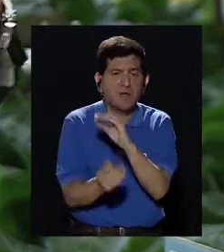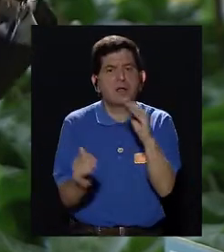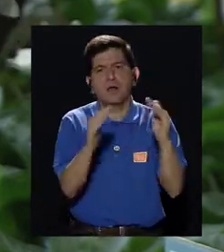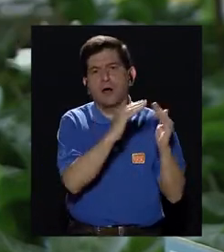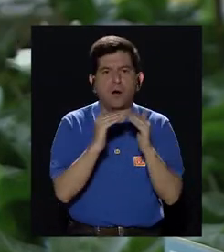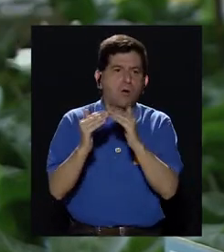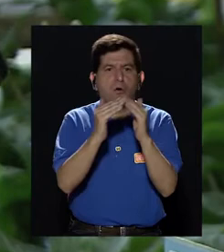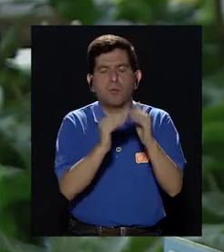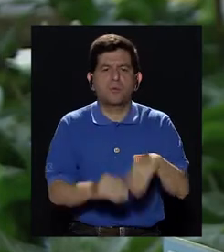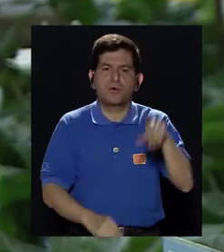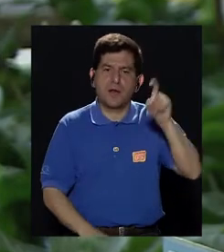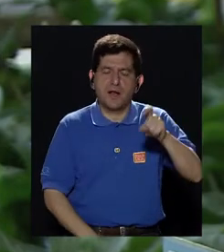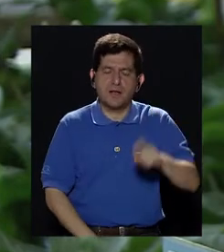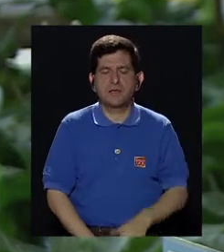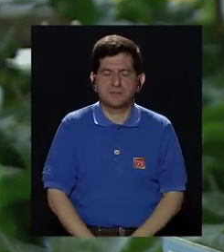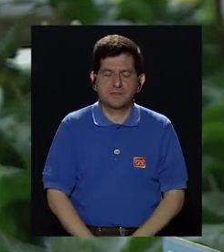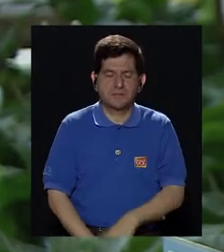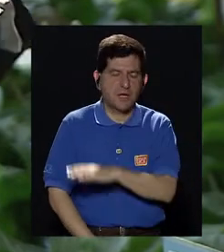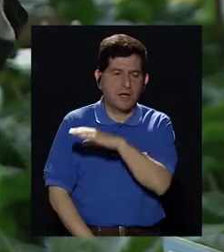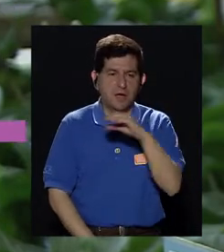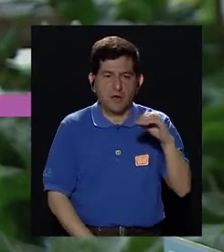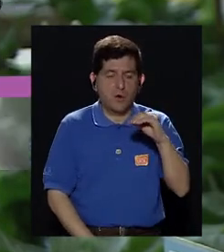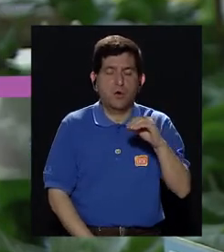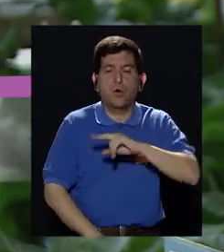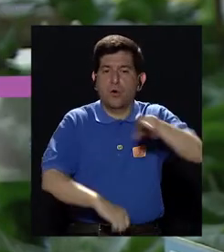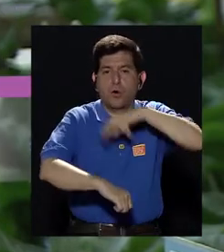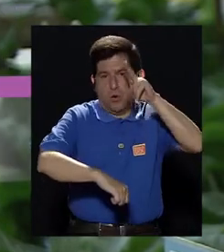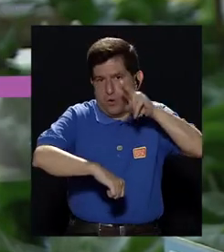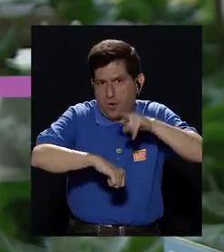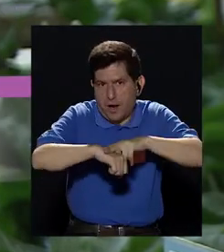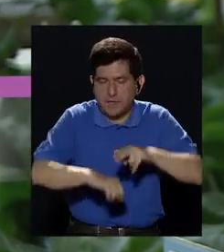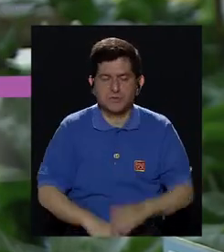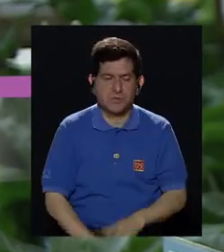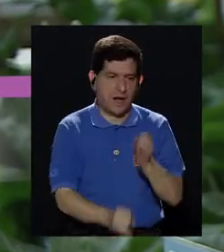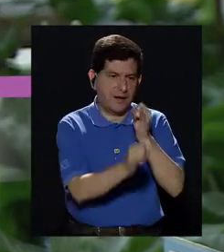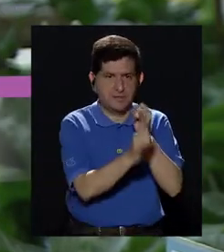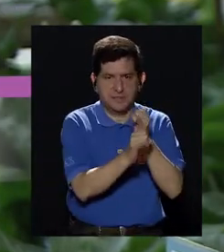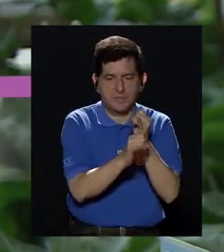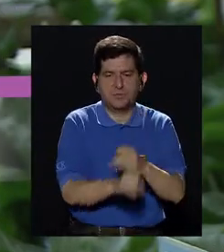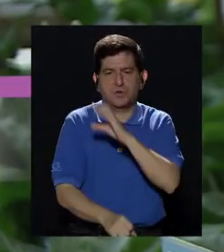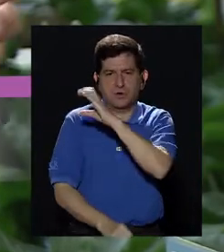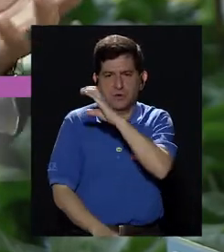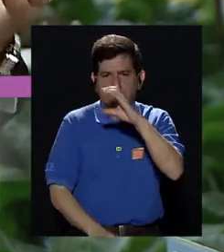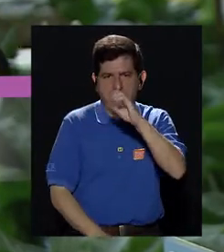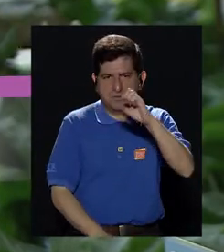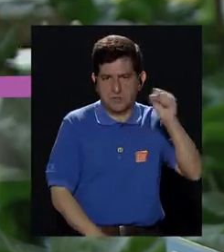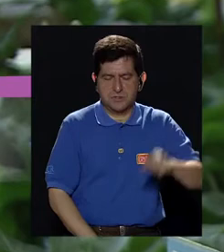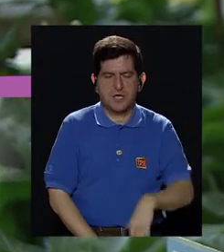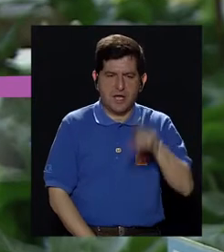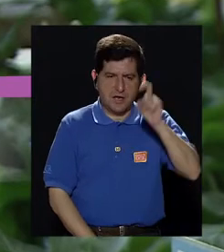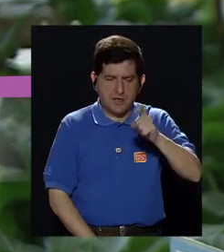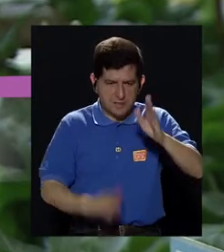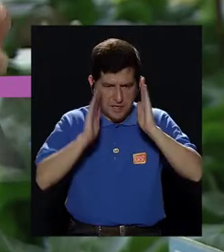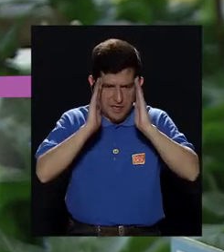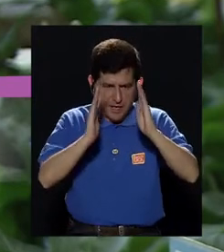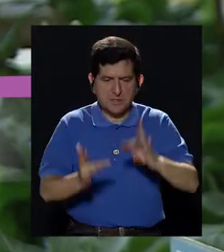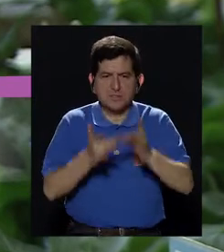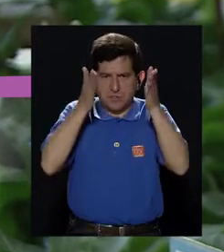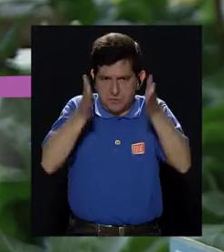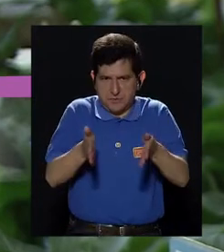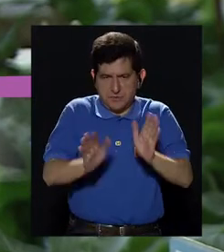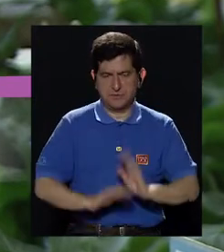es comunal porque hay que dedicar recursos, es nacional desde el punto de vista que la institución como la caja tiene que destinar recursos especialistas,